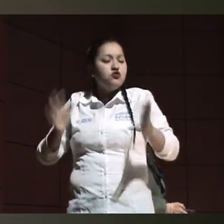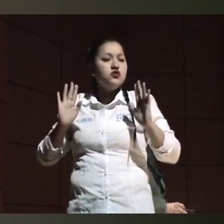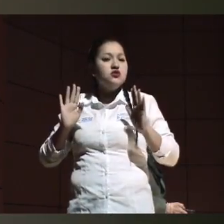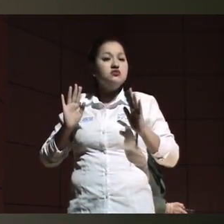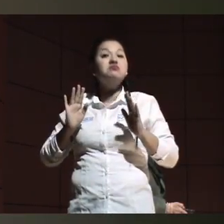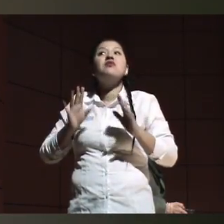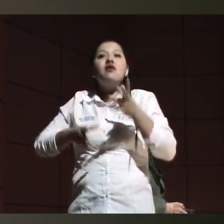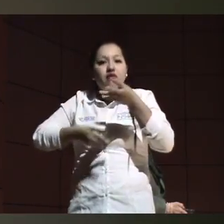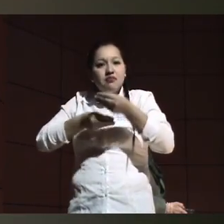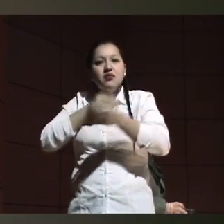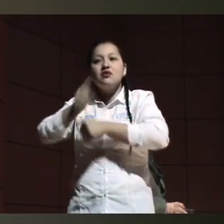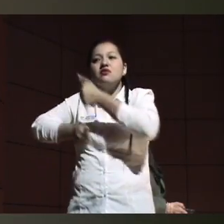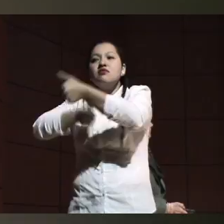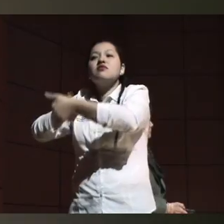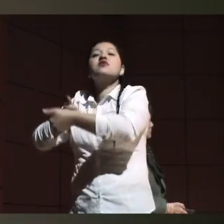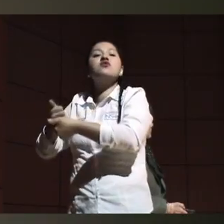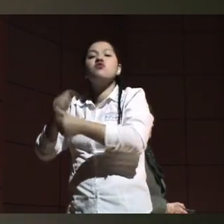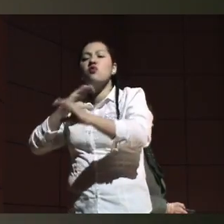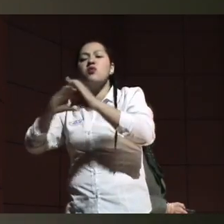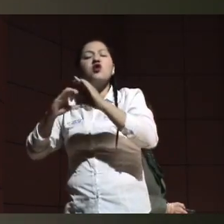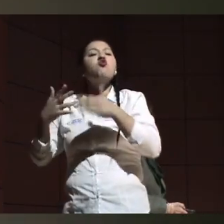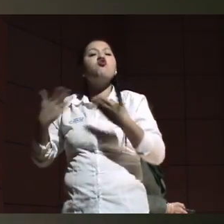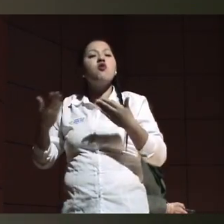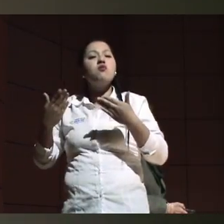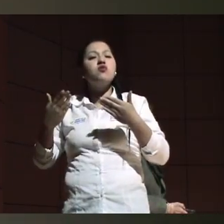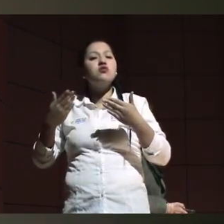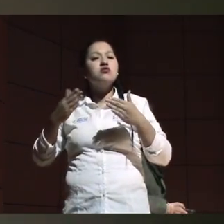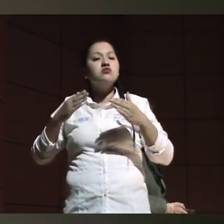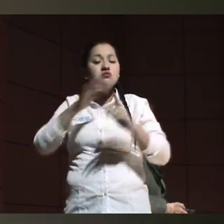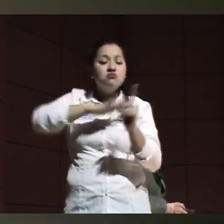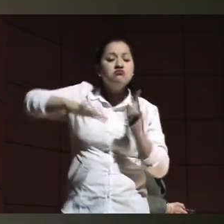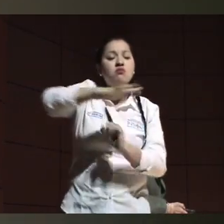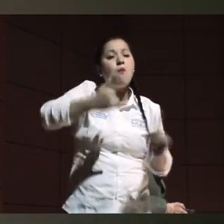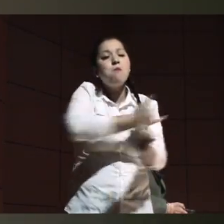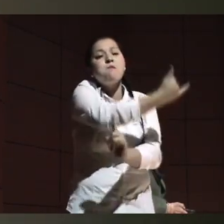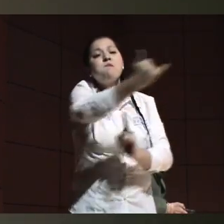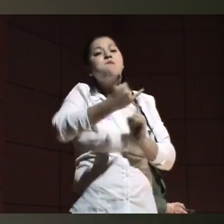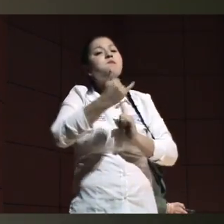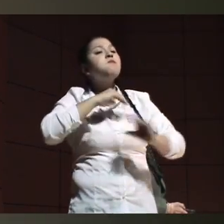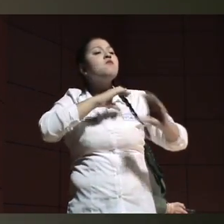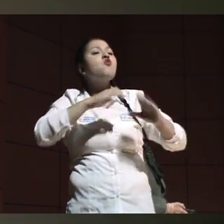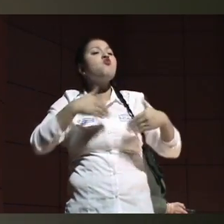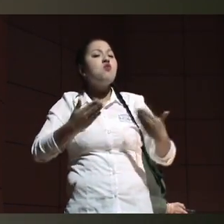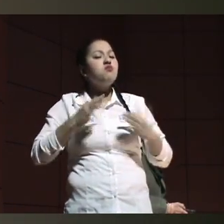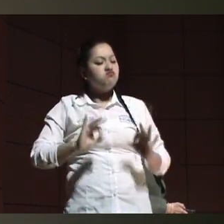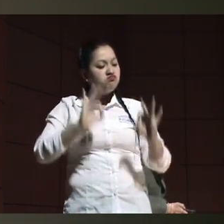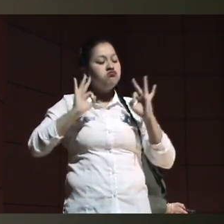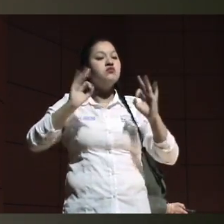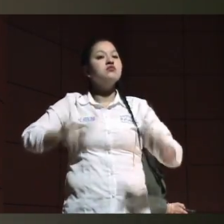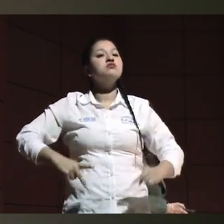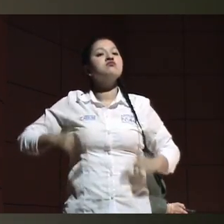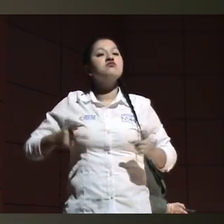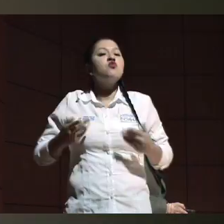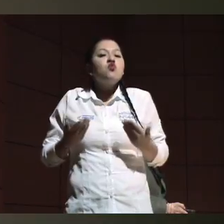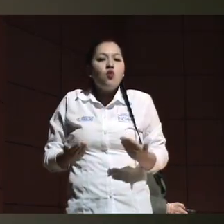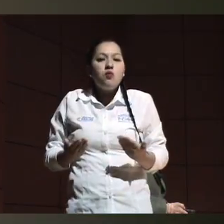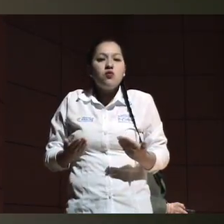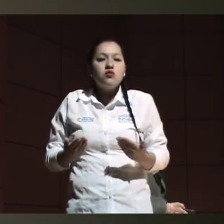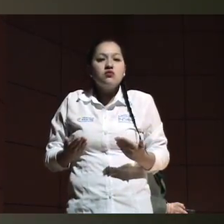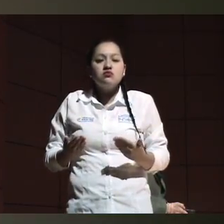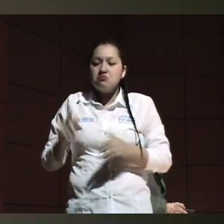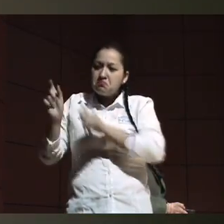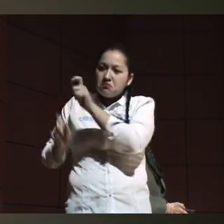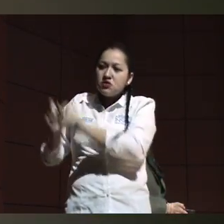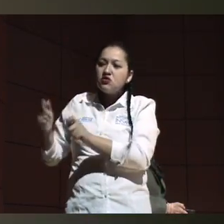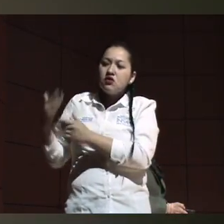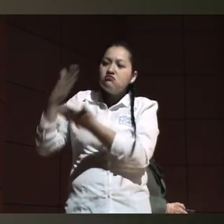asistencia para poderse comunicar con el mundo. Asistencia para que tenga calidad de vida, asistencia para que pueda acceder a su lugar